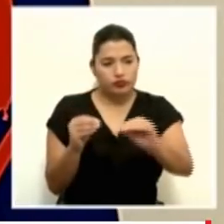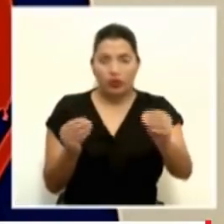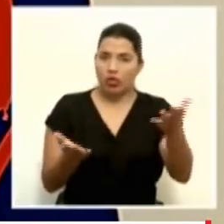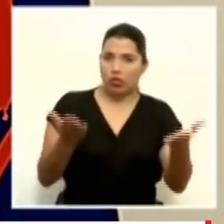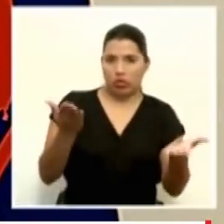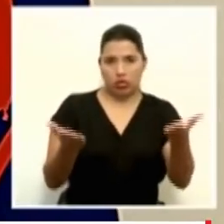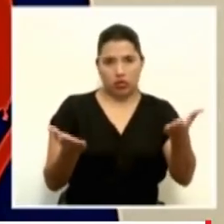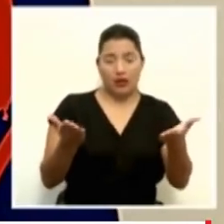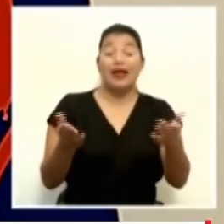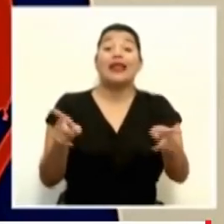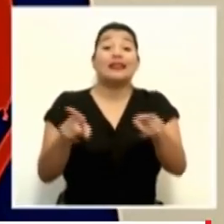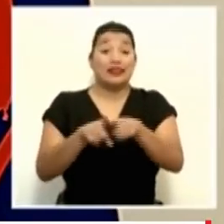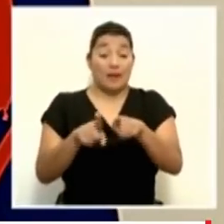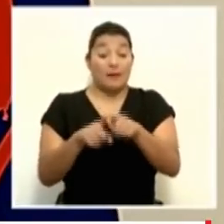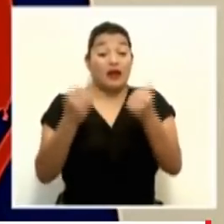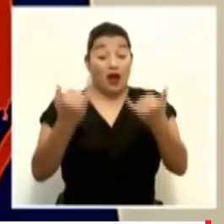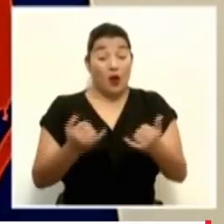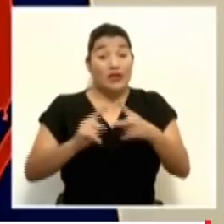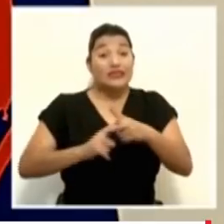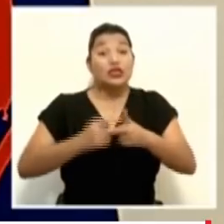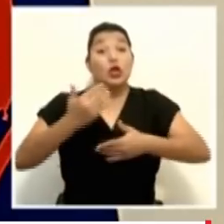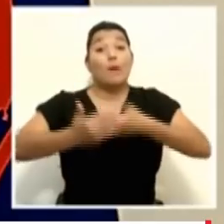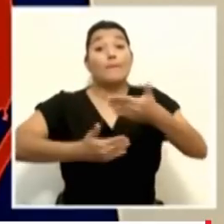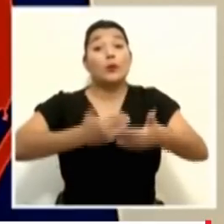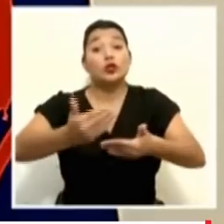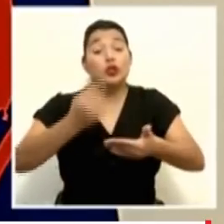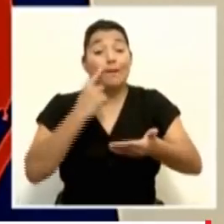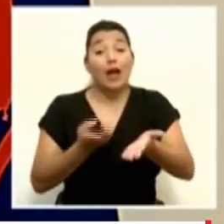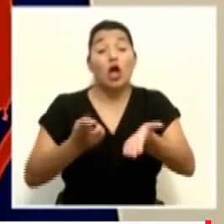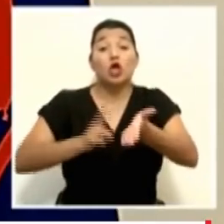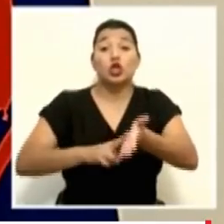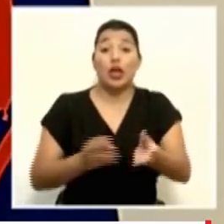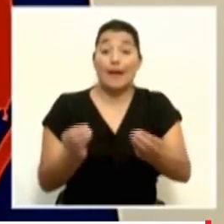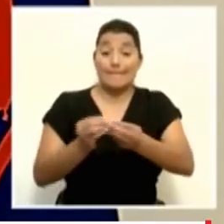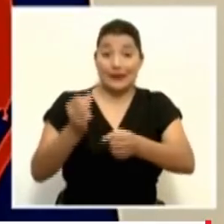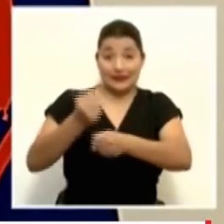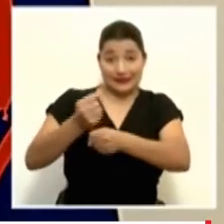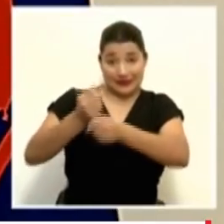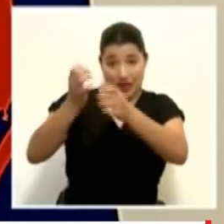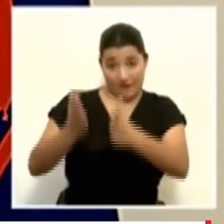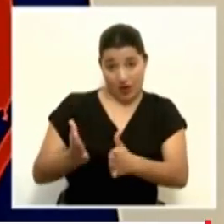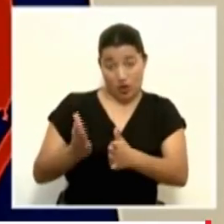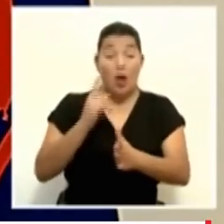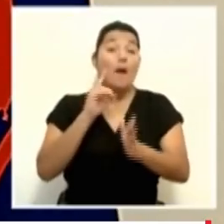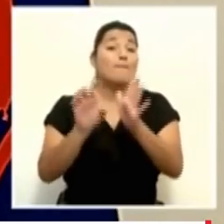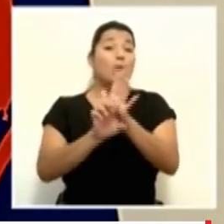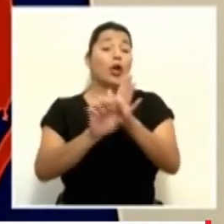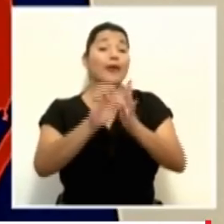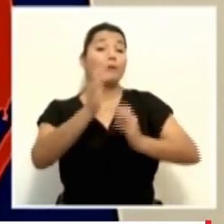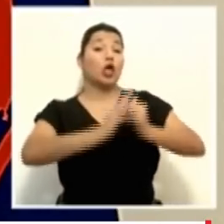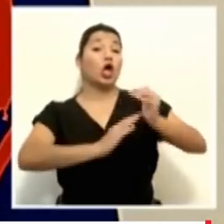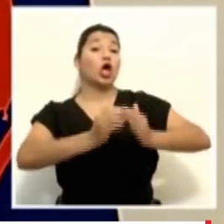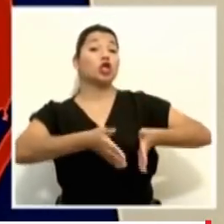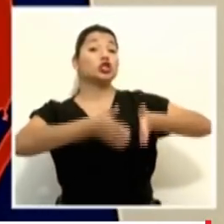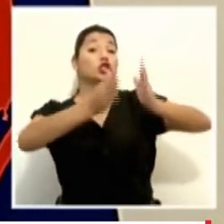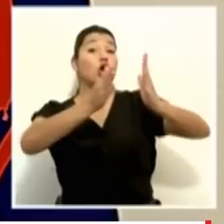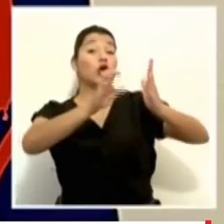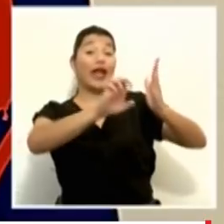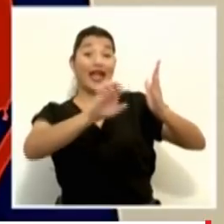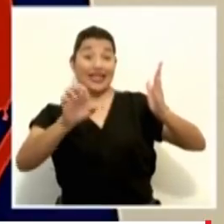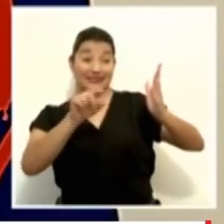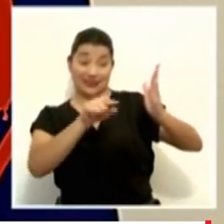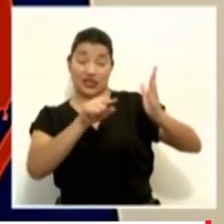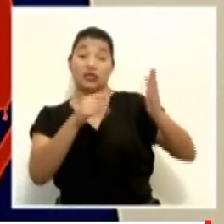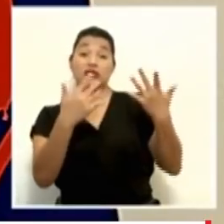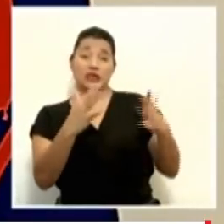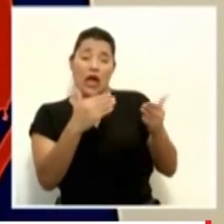en donde se necesite, por ejemplo, en Torre Este donde estamos preparando ya esa torre para recibir pacientes